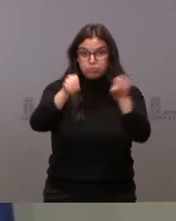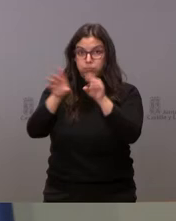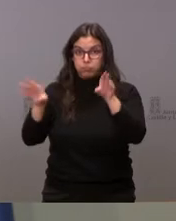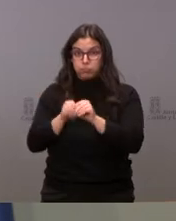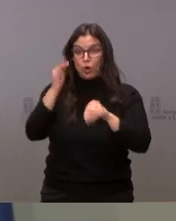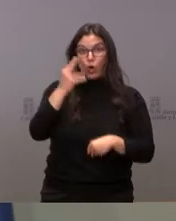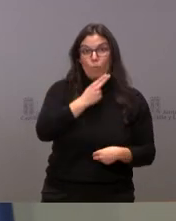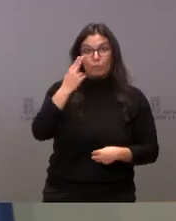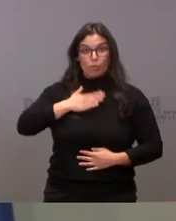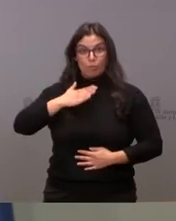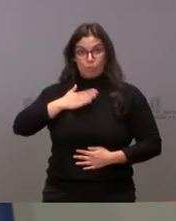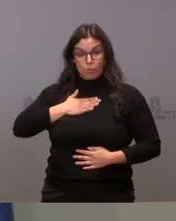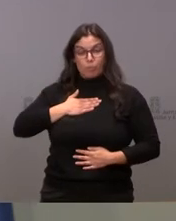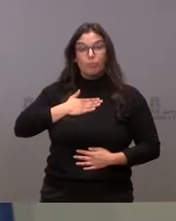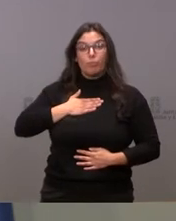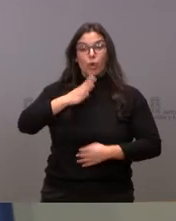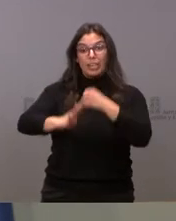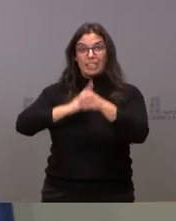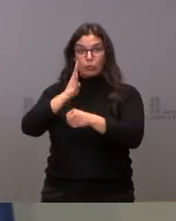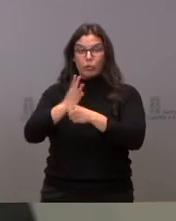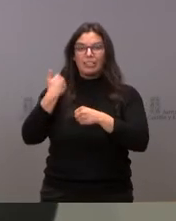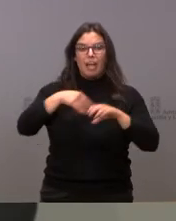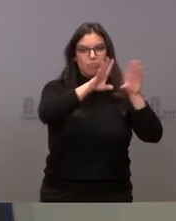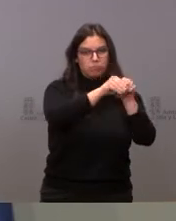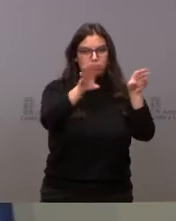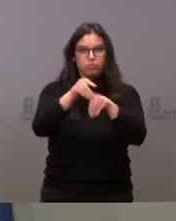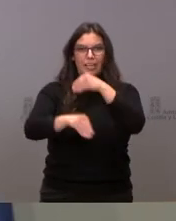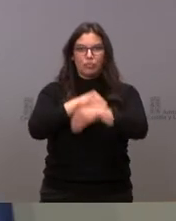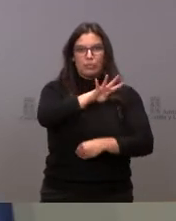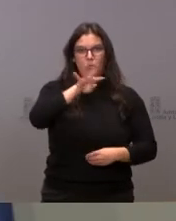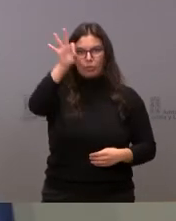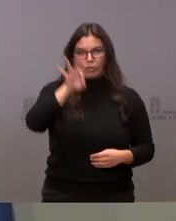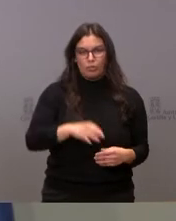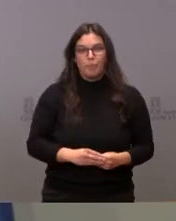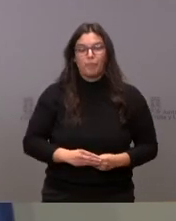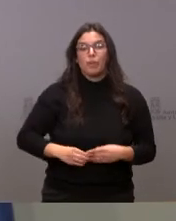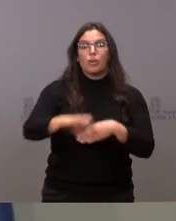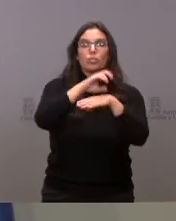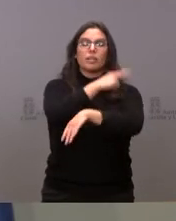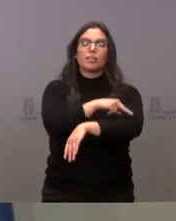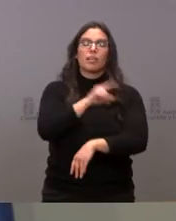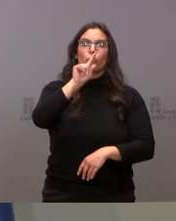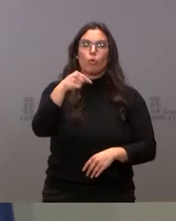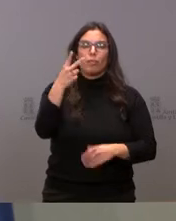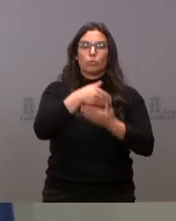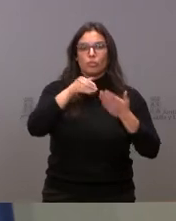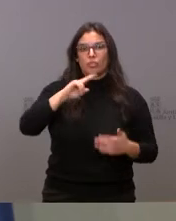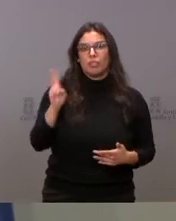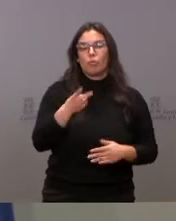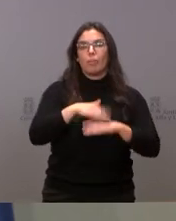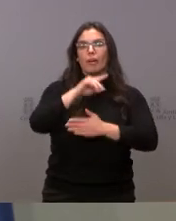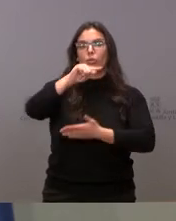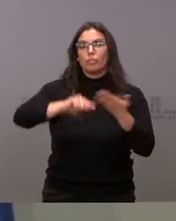de los compromisos de nuestra legislatura. La Consejería de Sanidad destina 1,2 millones de euros a la